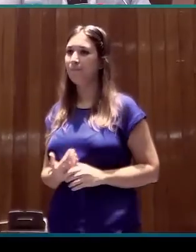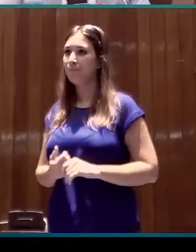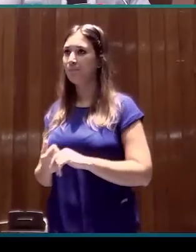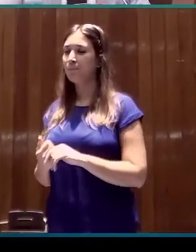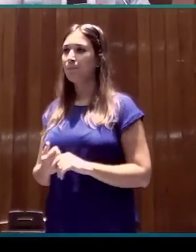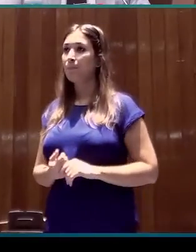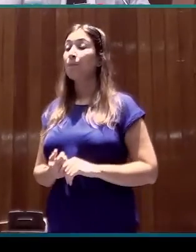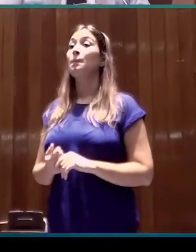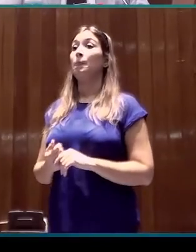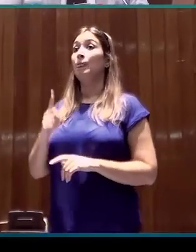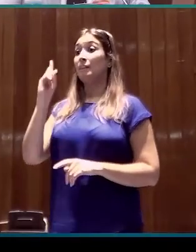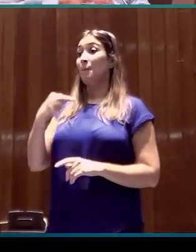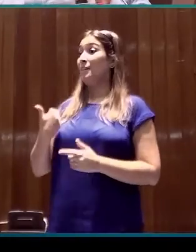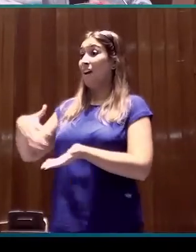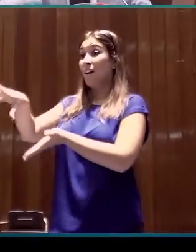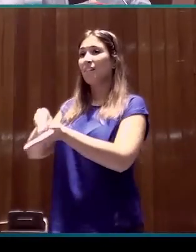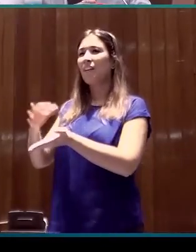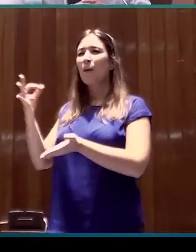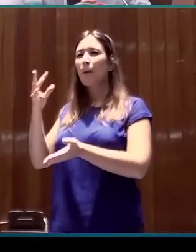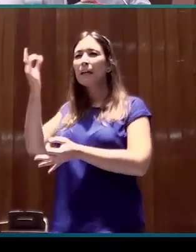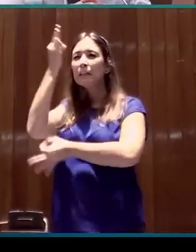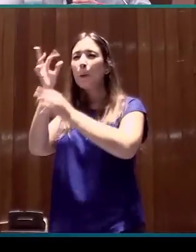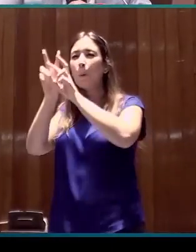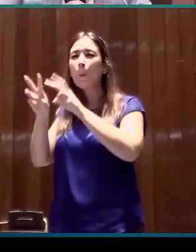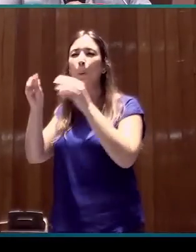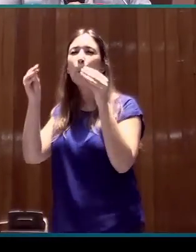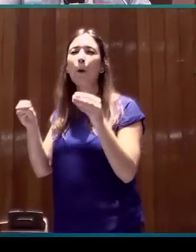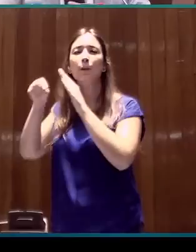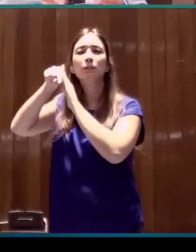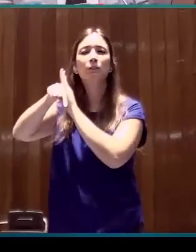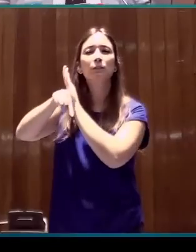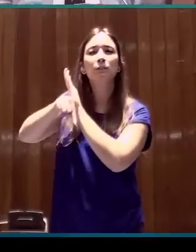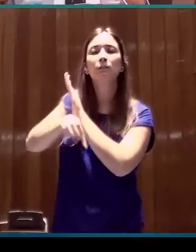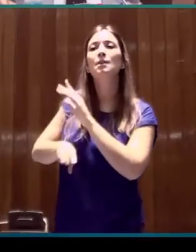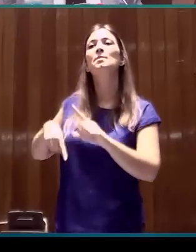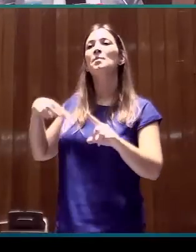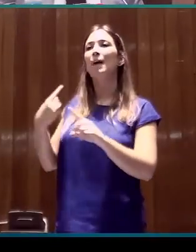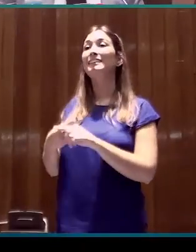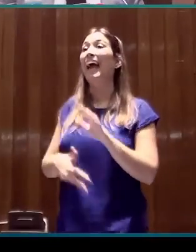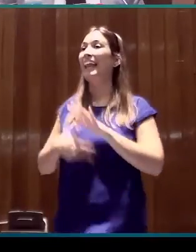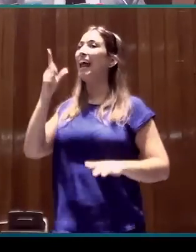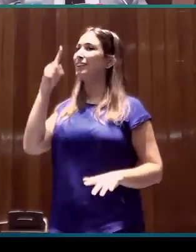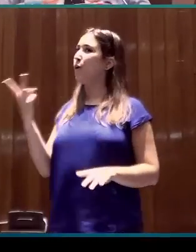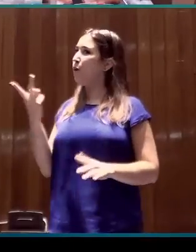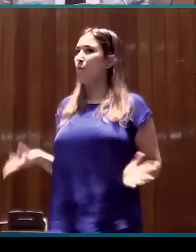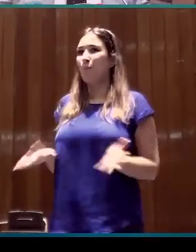Al mismo tiempo, hay que saber combinar una visión microscópica de los datos y una vista de pájaro para tener una